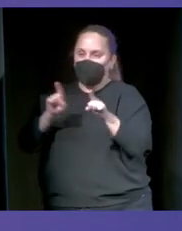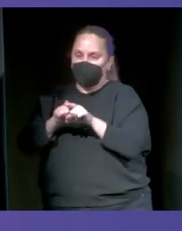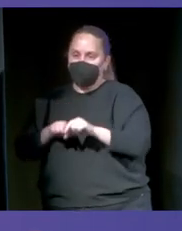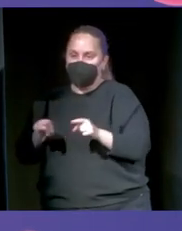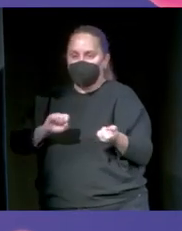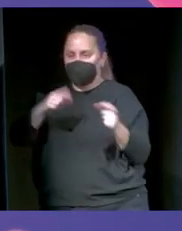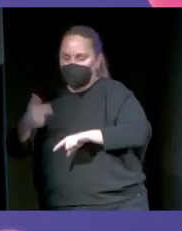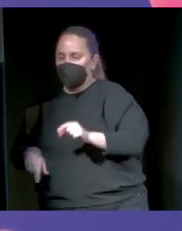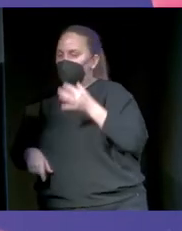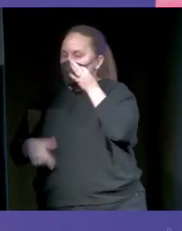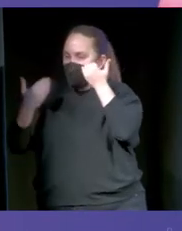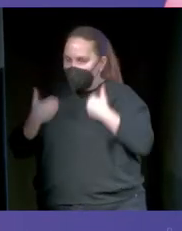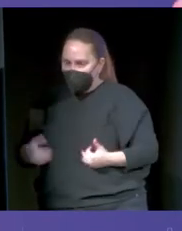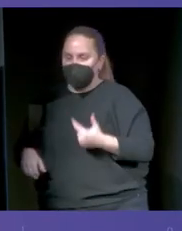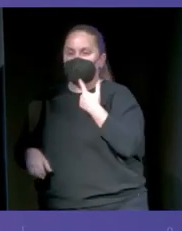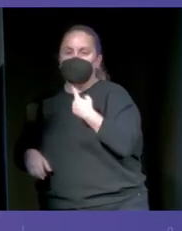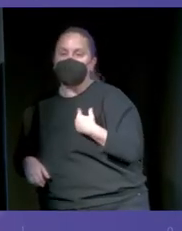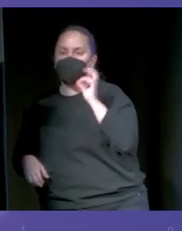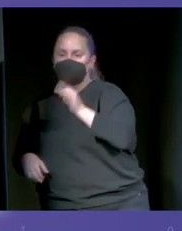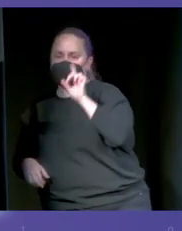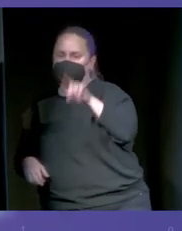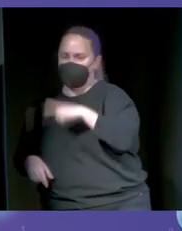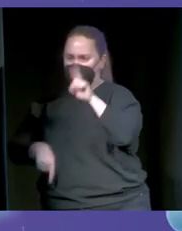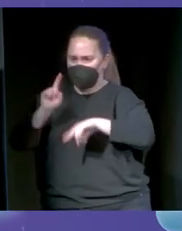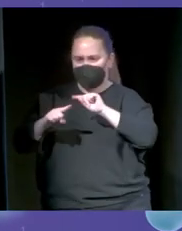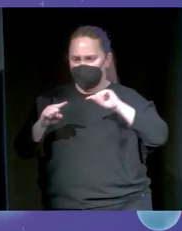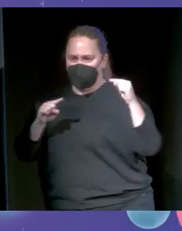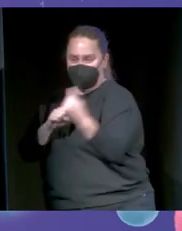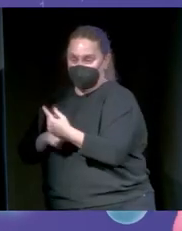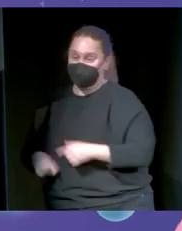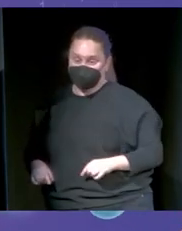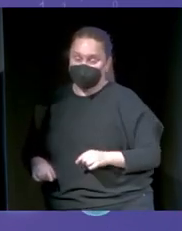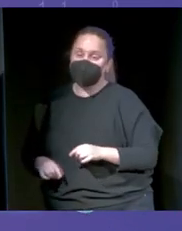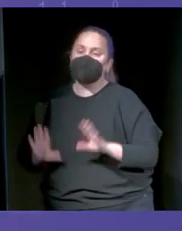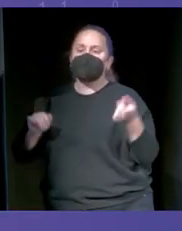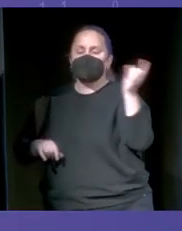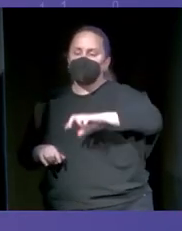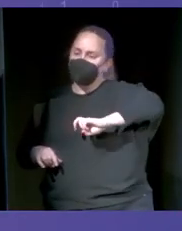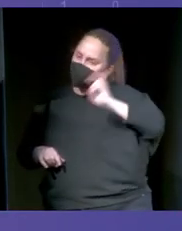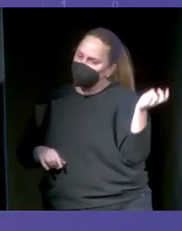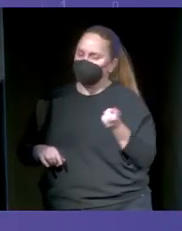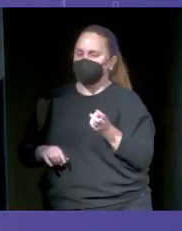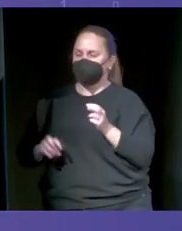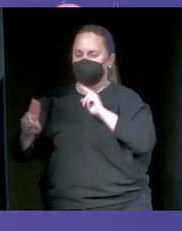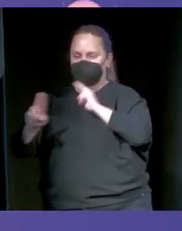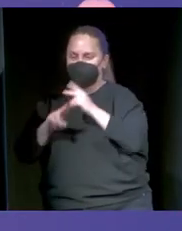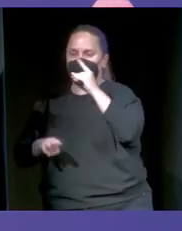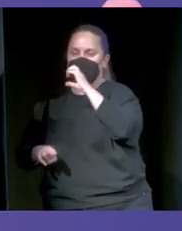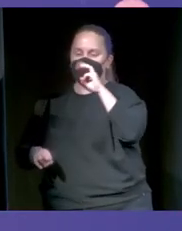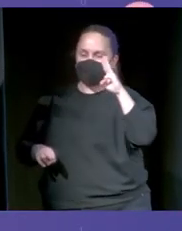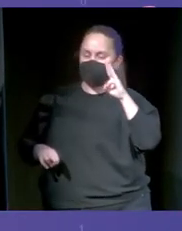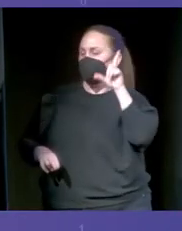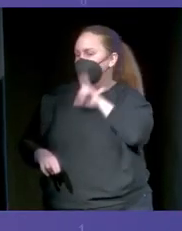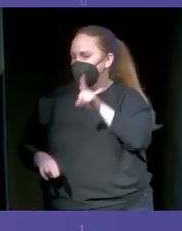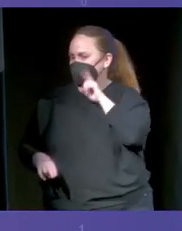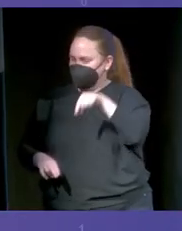función de múltiples fuentes. Pero además hay otro problema con lo que he empezado. Los deepfakes. ¿Vale? ¿Cuál es el problema con